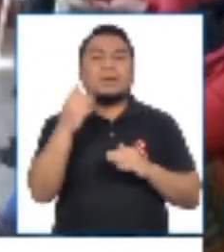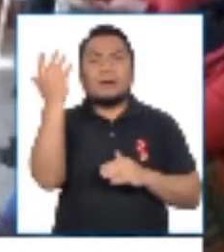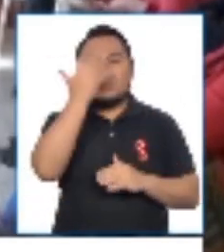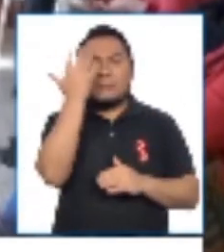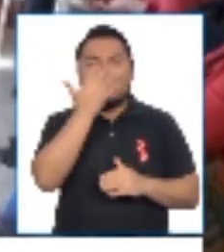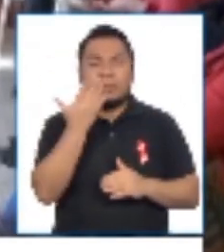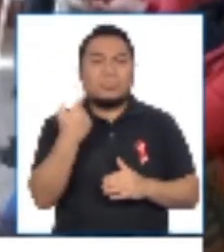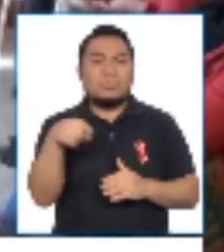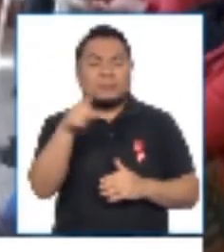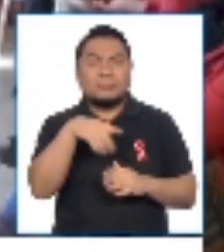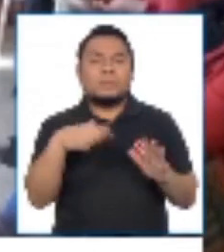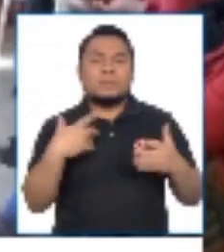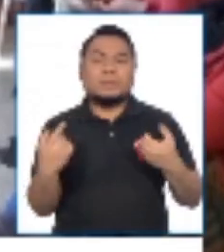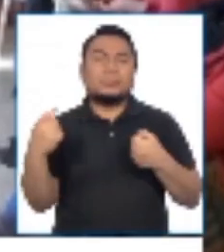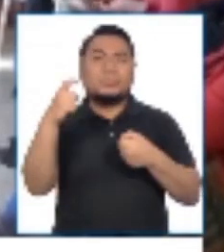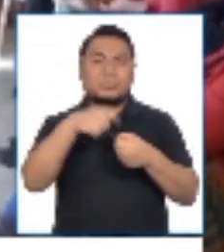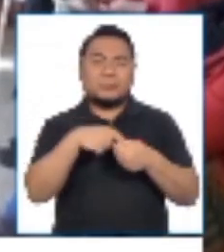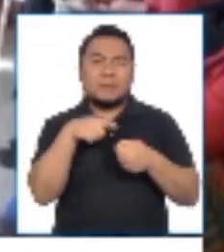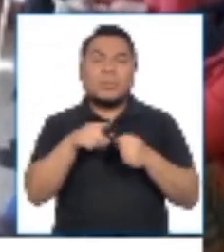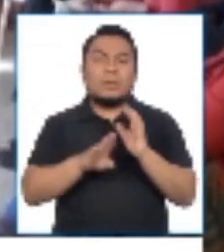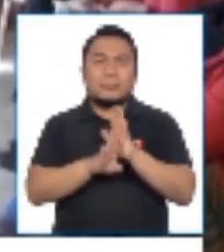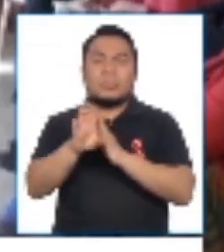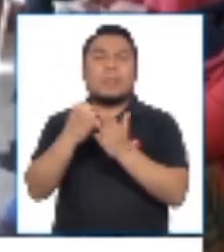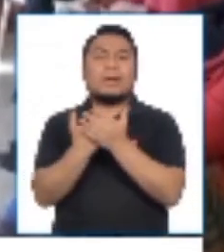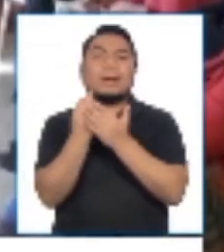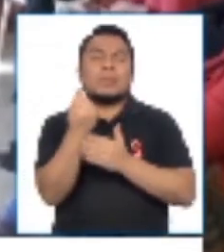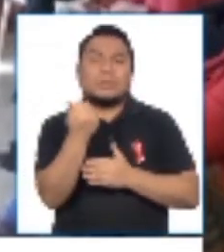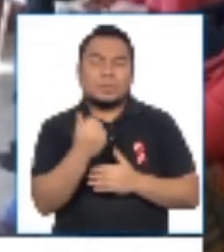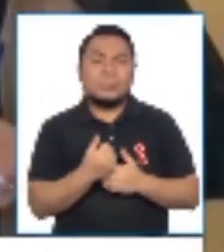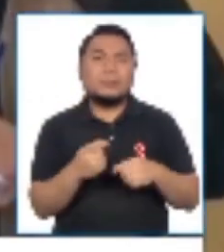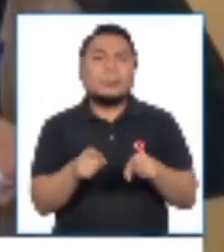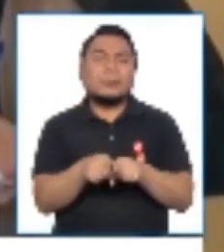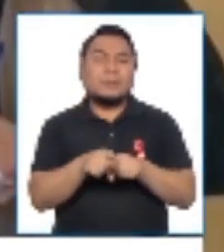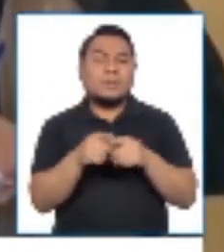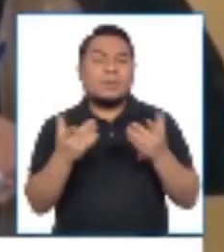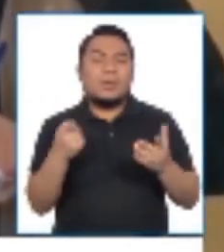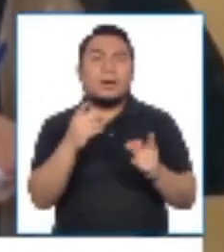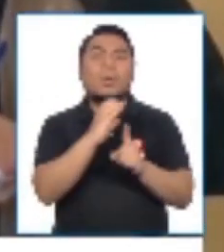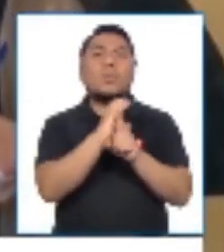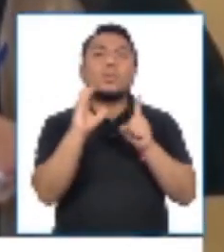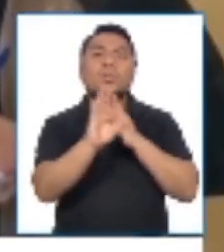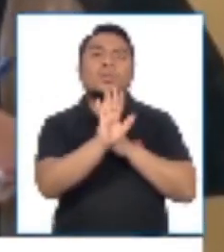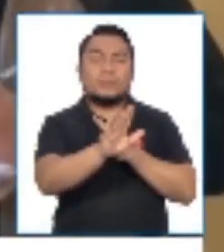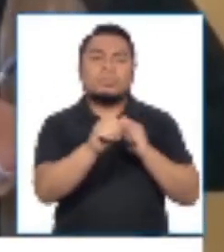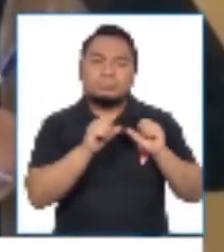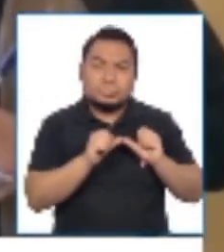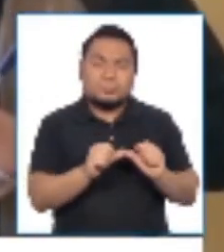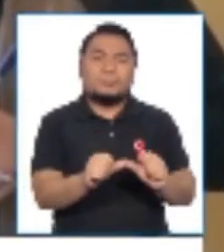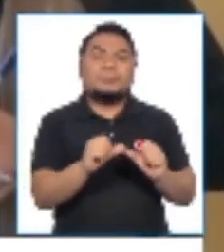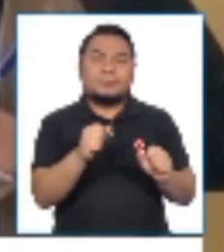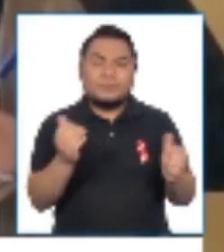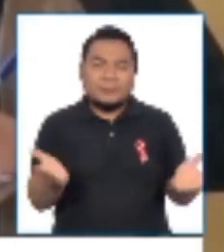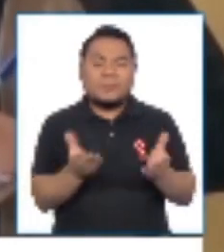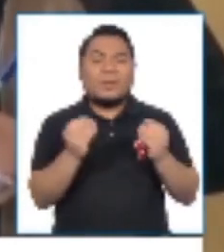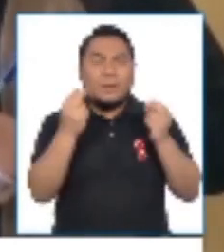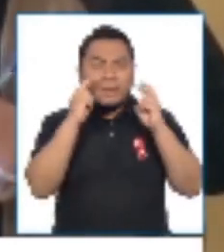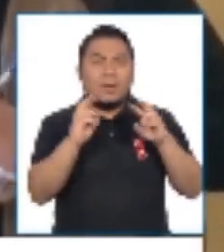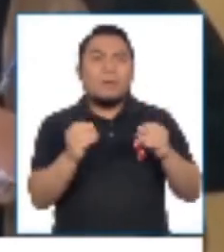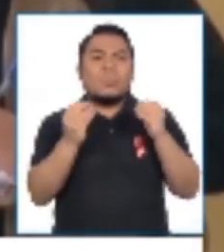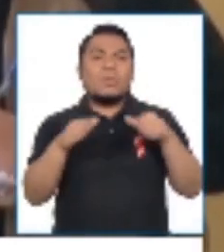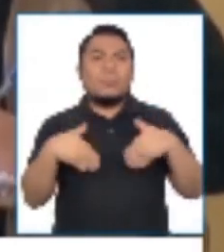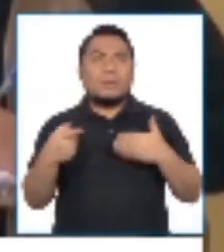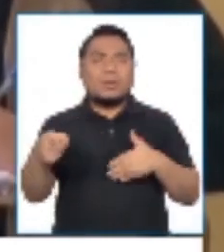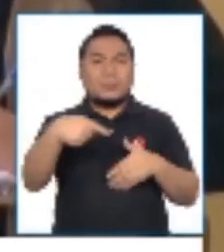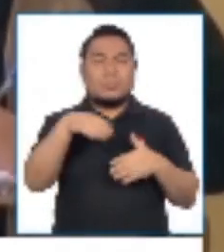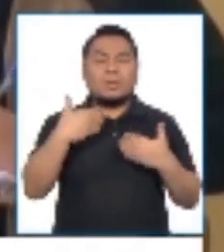digamos, participar de la reactivación económica, pero sobre todo para el caso de cultura, como decía, de ver la forma en que puedan